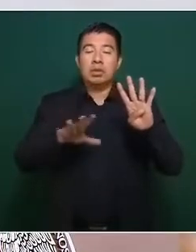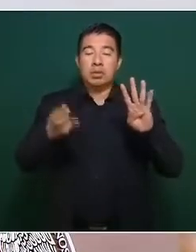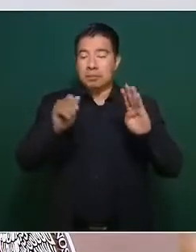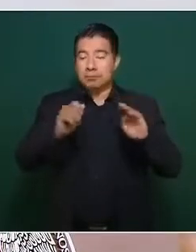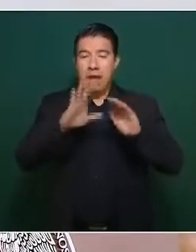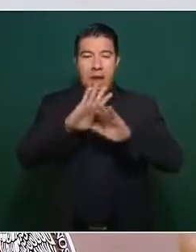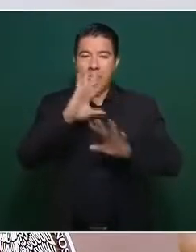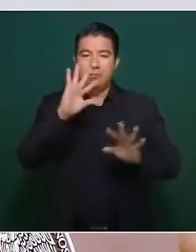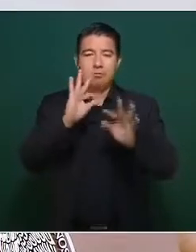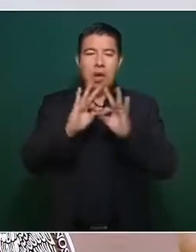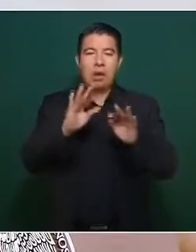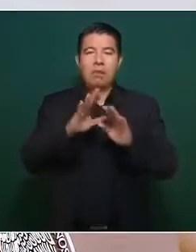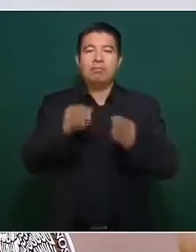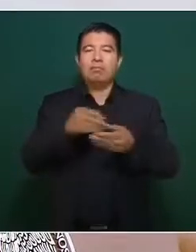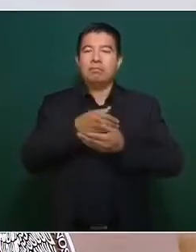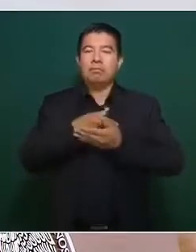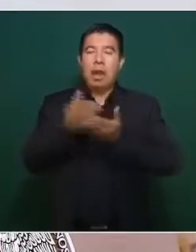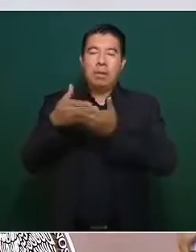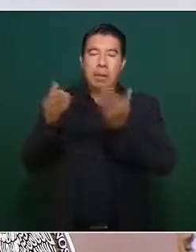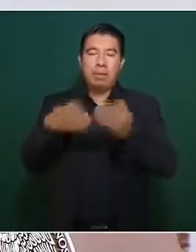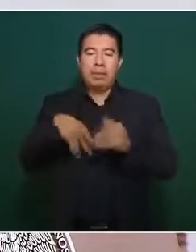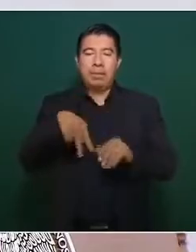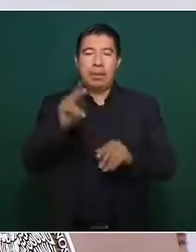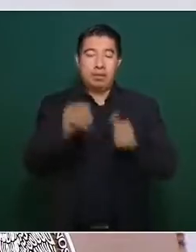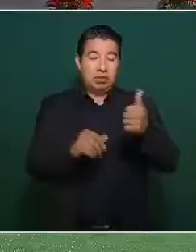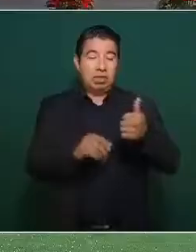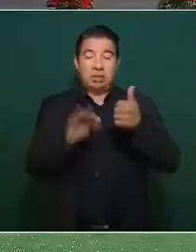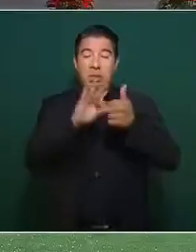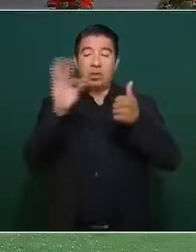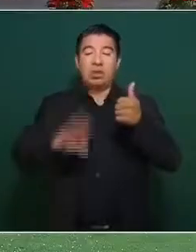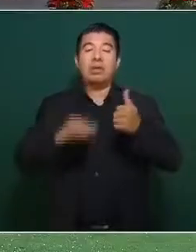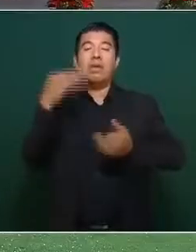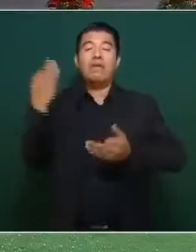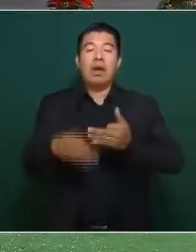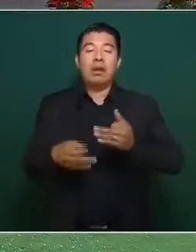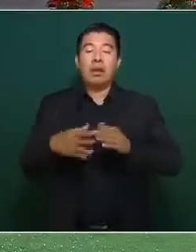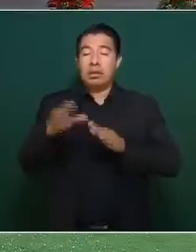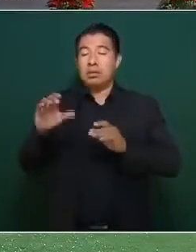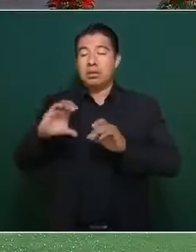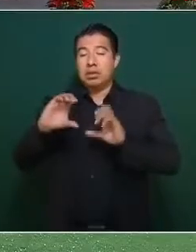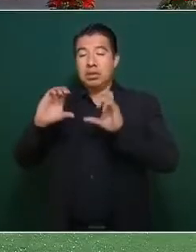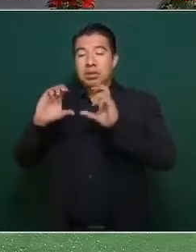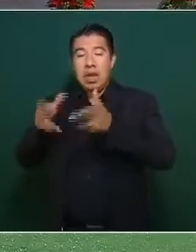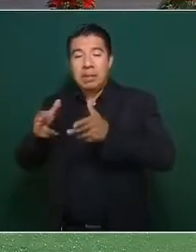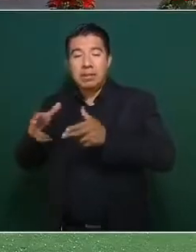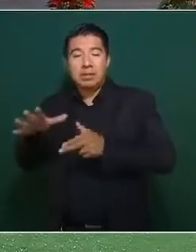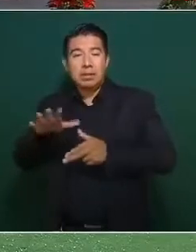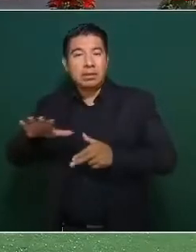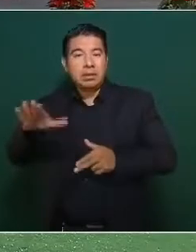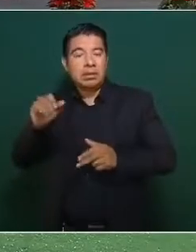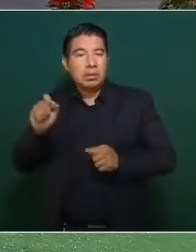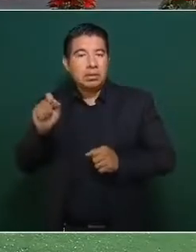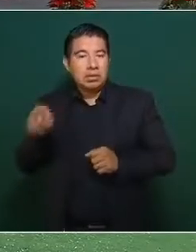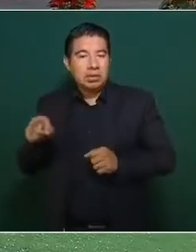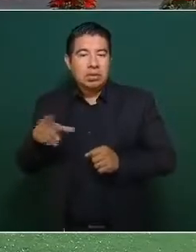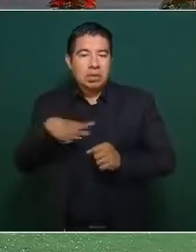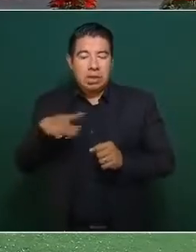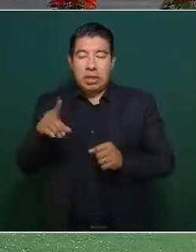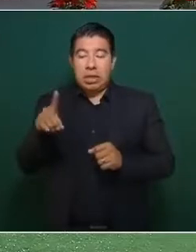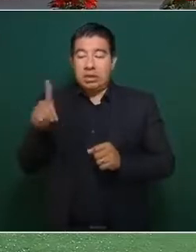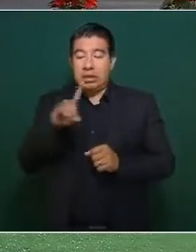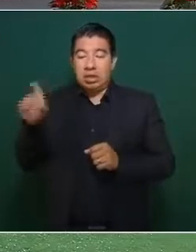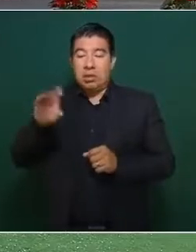están entregados, solamente el 6% nos quedan. Y en Chiapas fueron entregados el 100